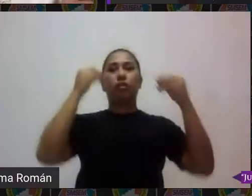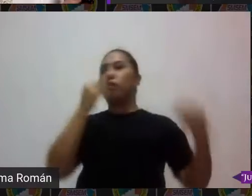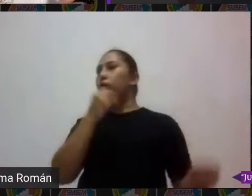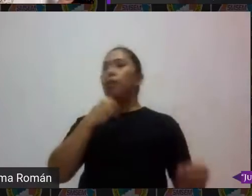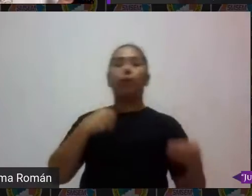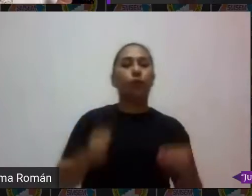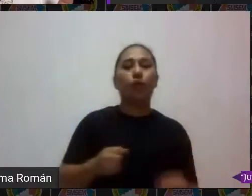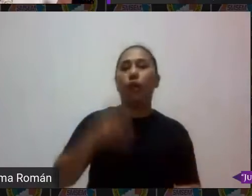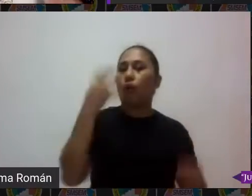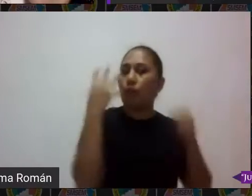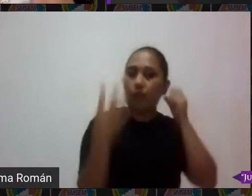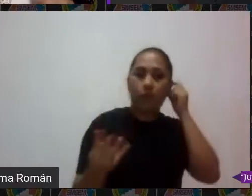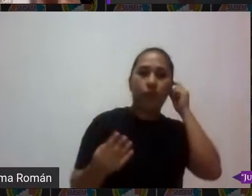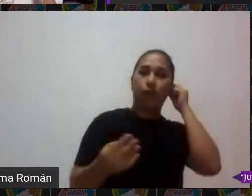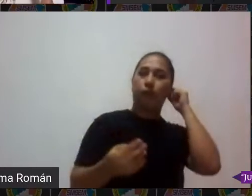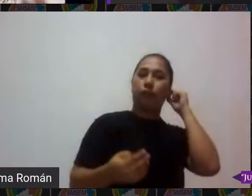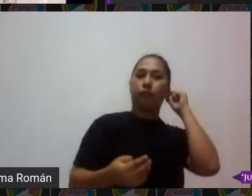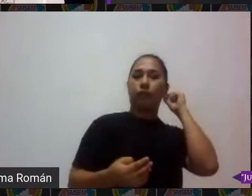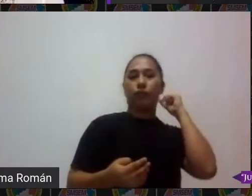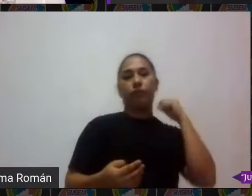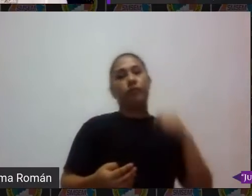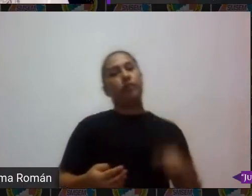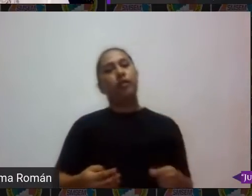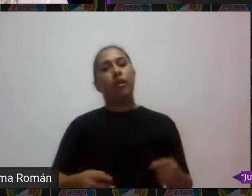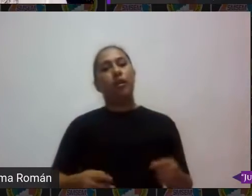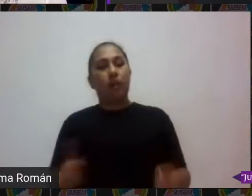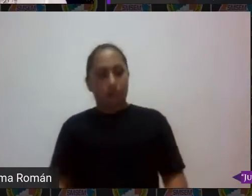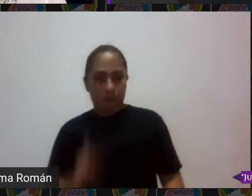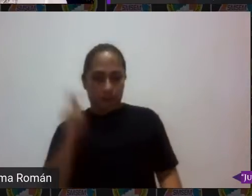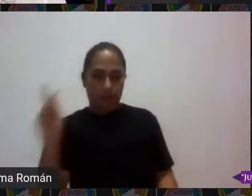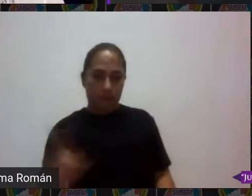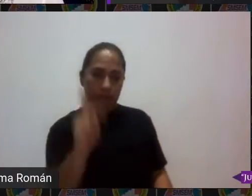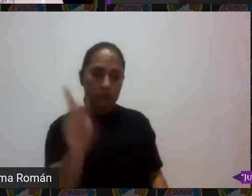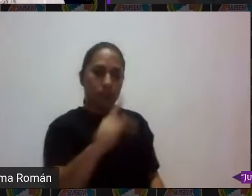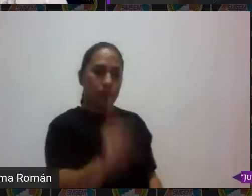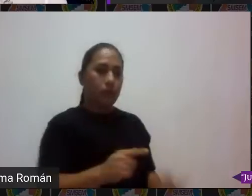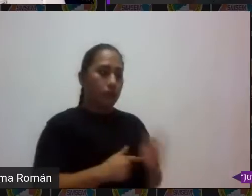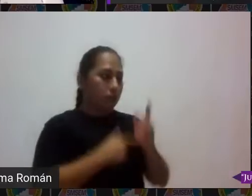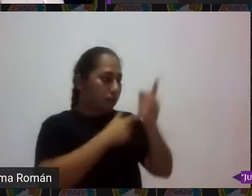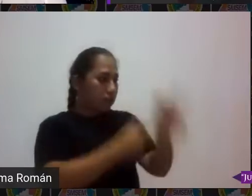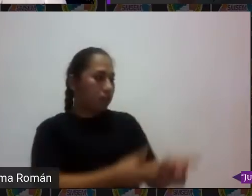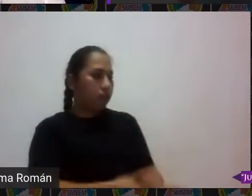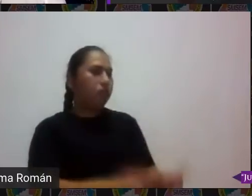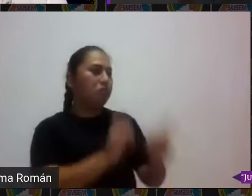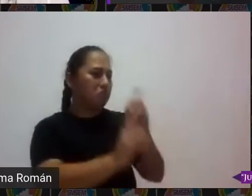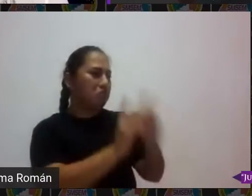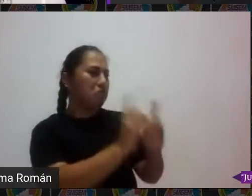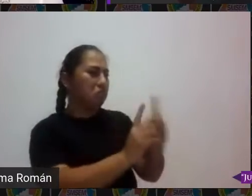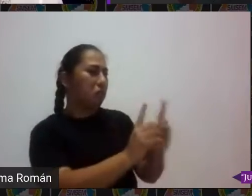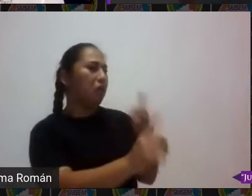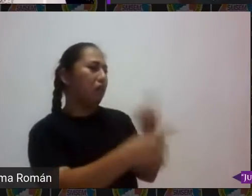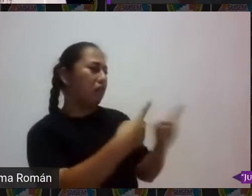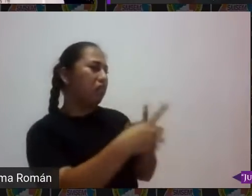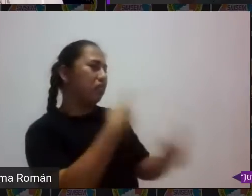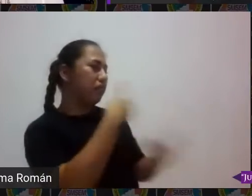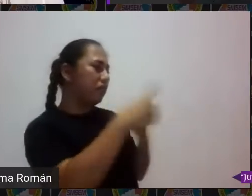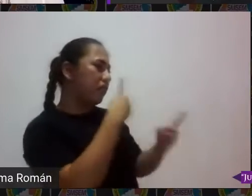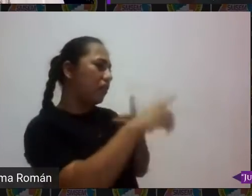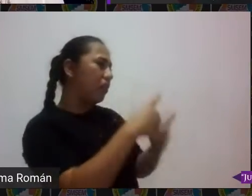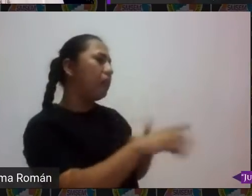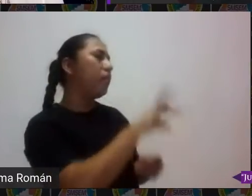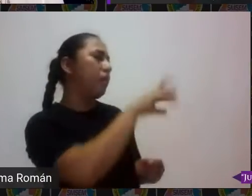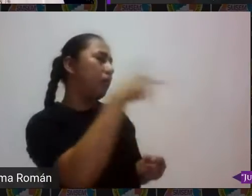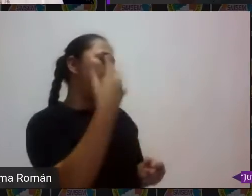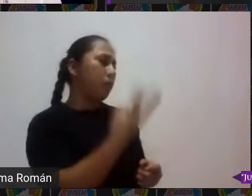aprendió 4 la pregunta que sigue se acuerdan del ciclo de la evaluación qué decisión van a tomar colectivo porque no tienen nomás a uno de 4